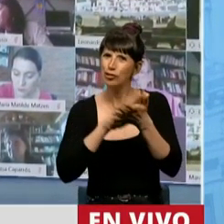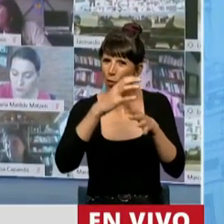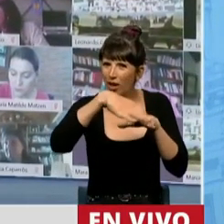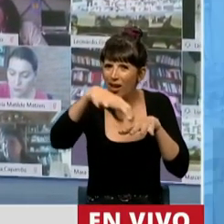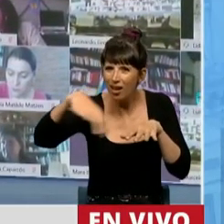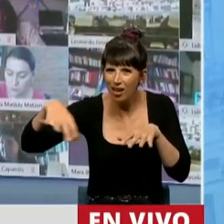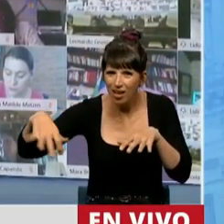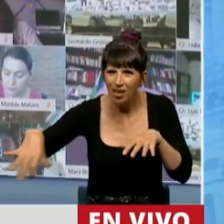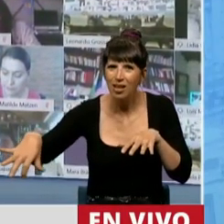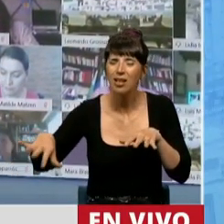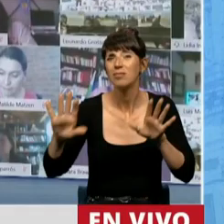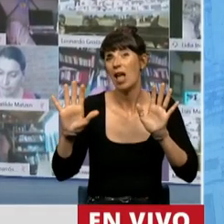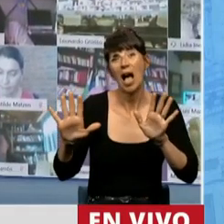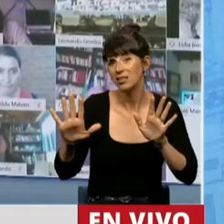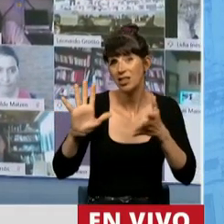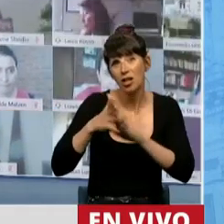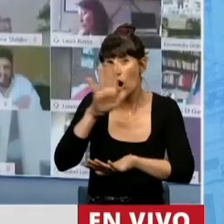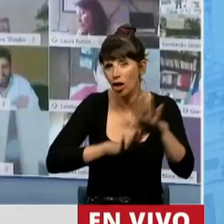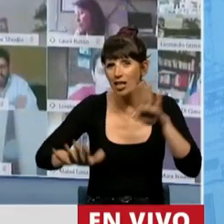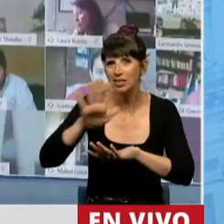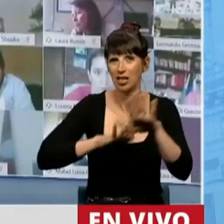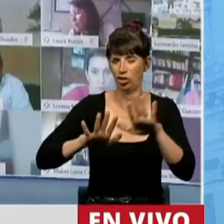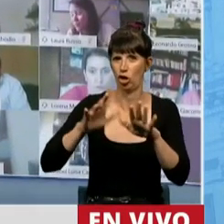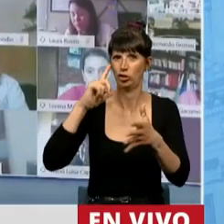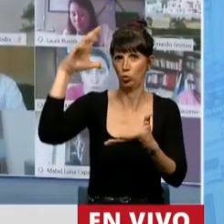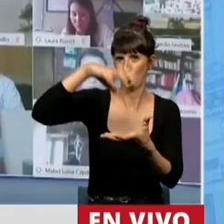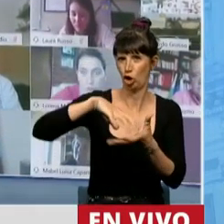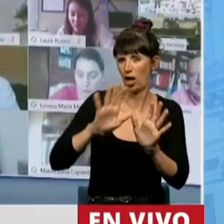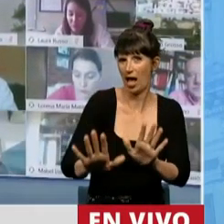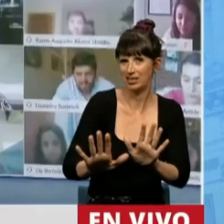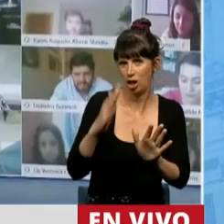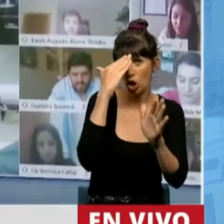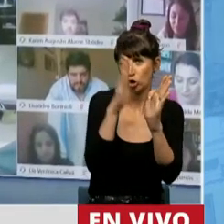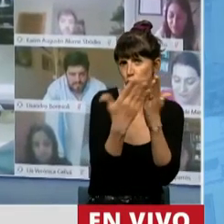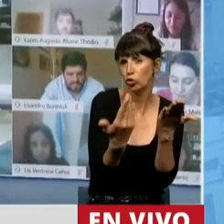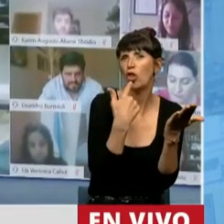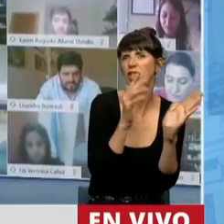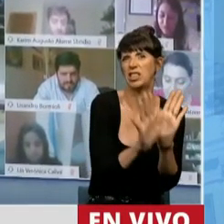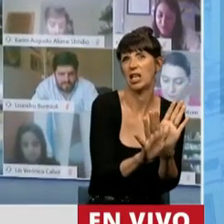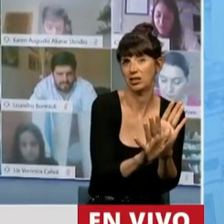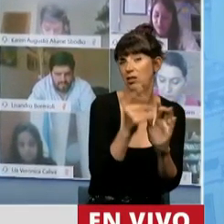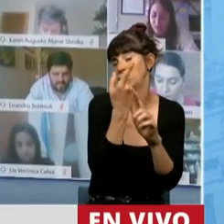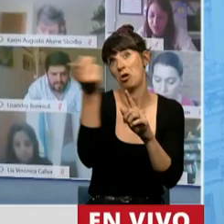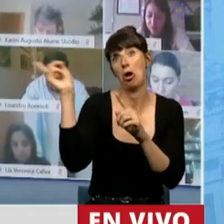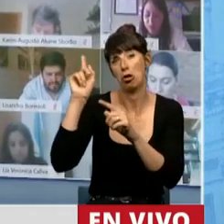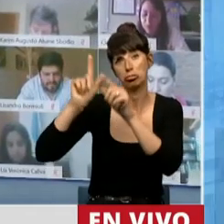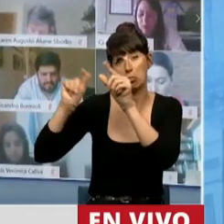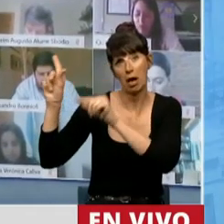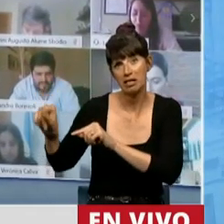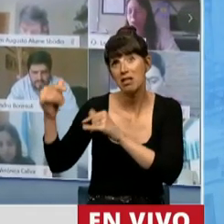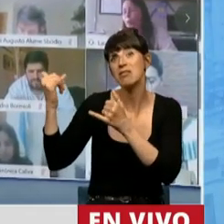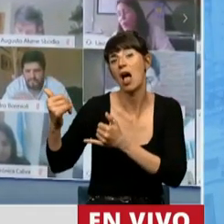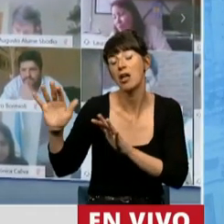más ni menos que eso, es un diseño institucional que prevé nuestra Constitución y muchas constituciones del mundo, virtuoso, que ojalá